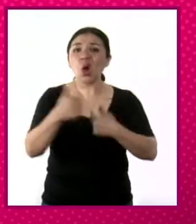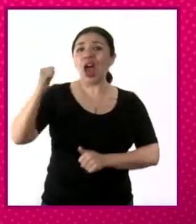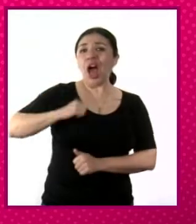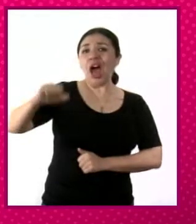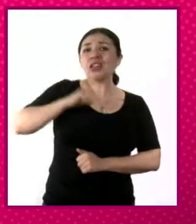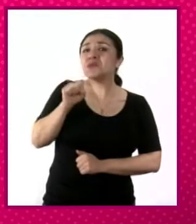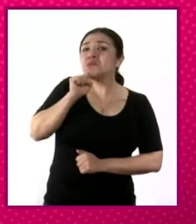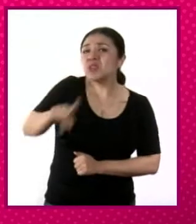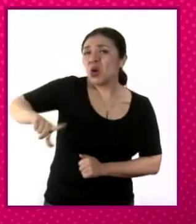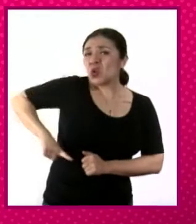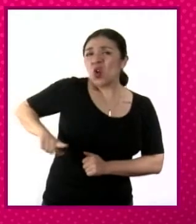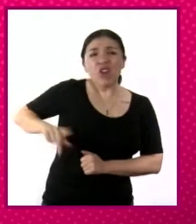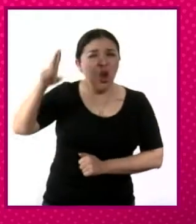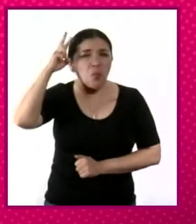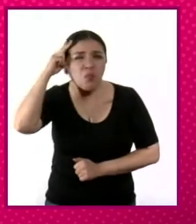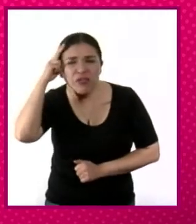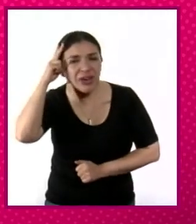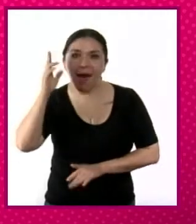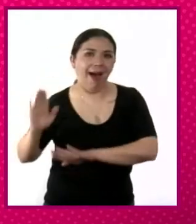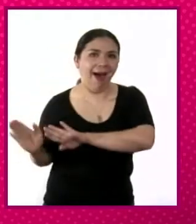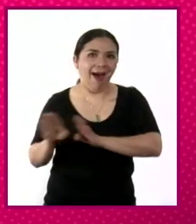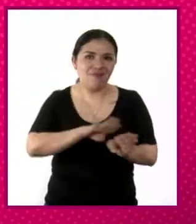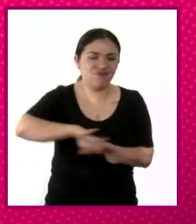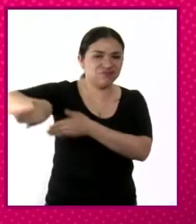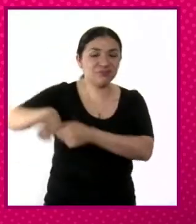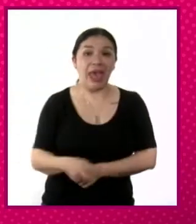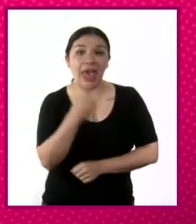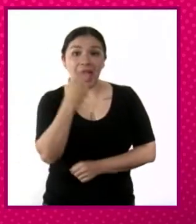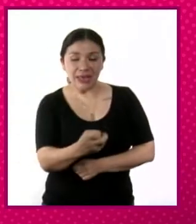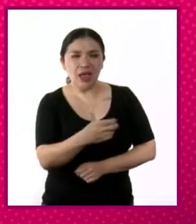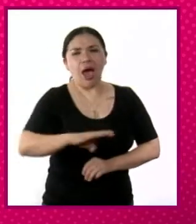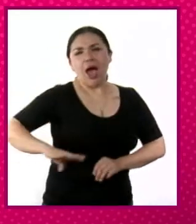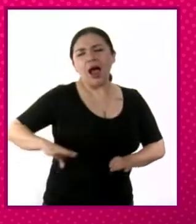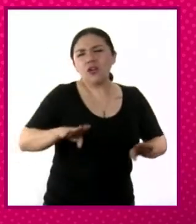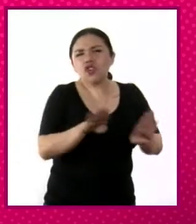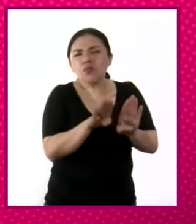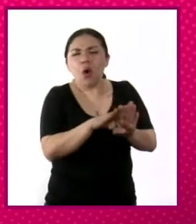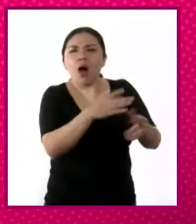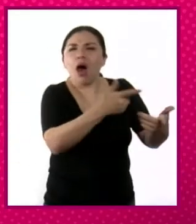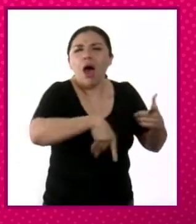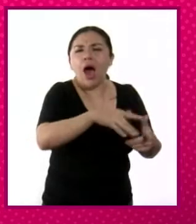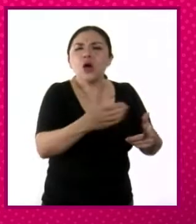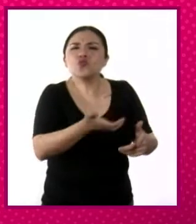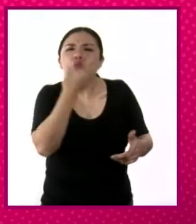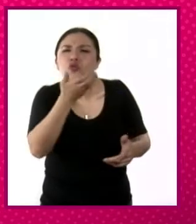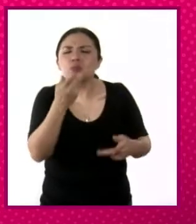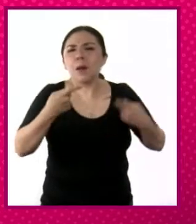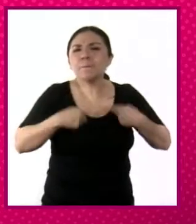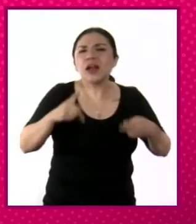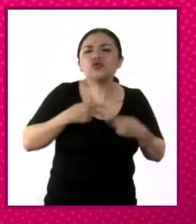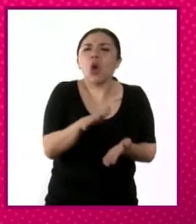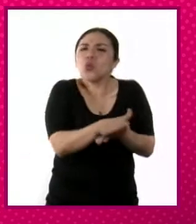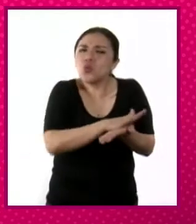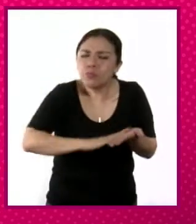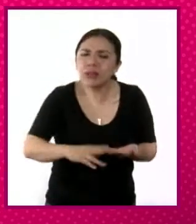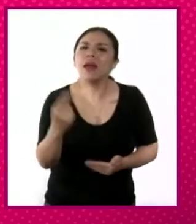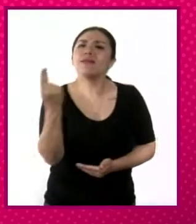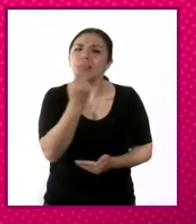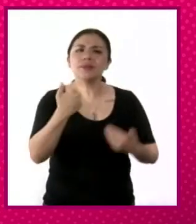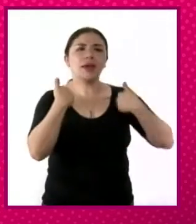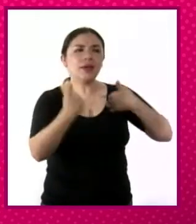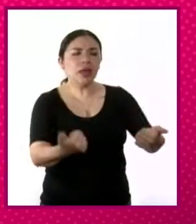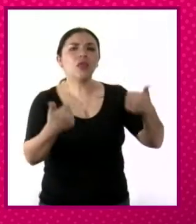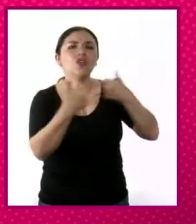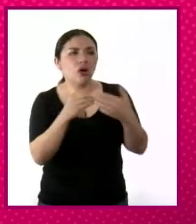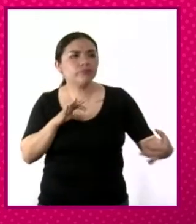régimen, es decir, con el porfiriato. Es una clase media que además comprendió que debía establecer alianzas con los